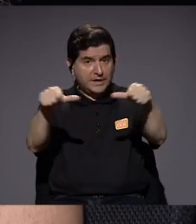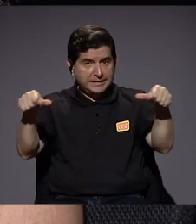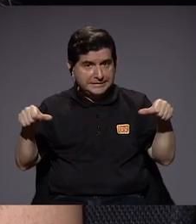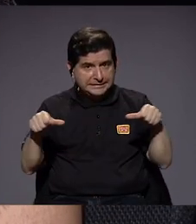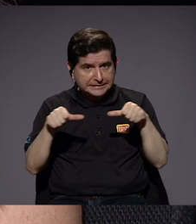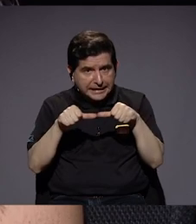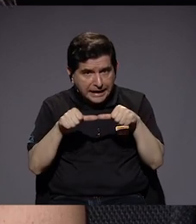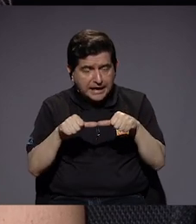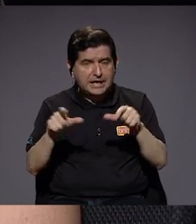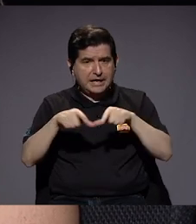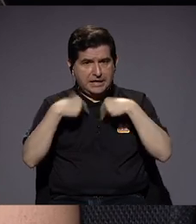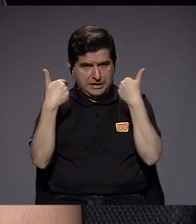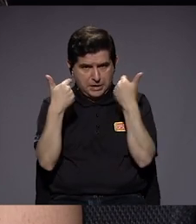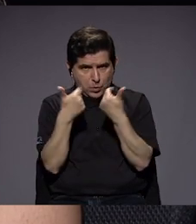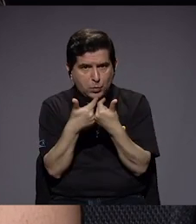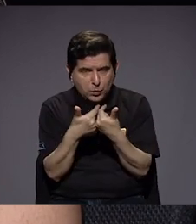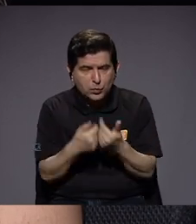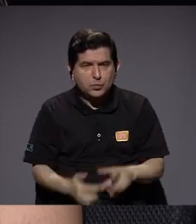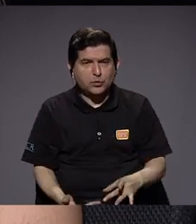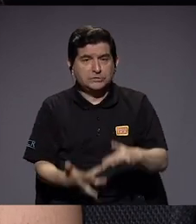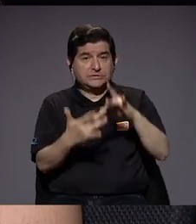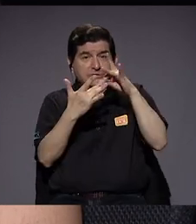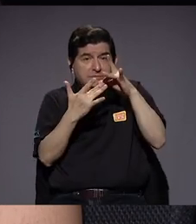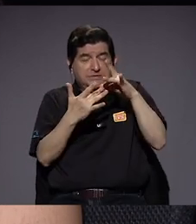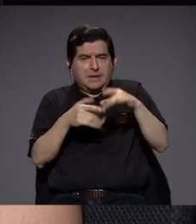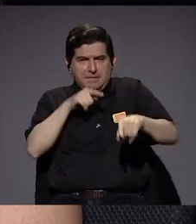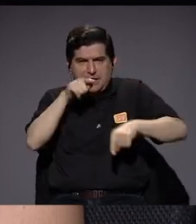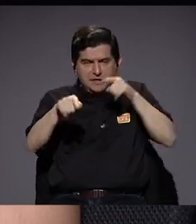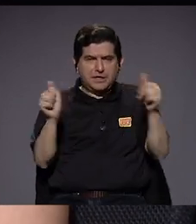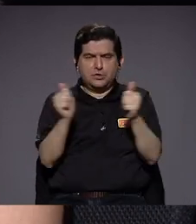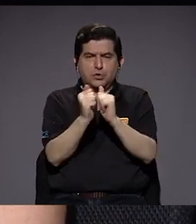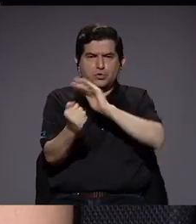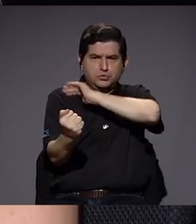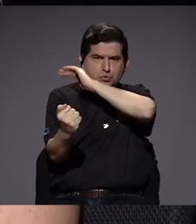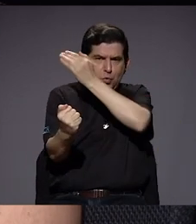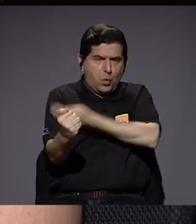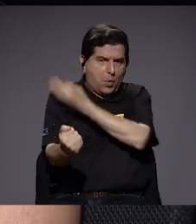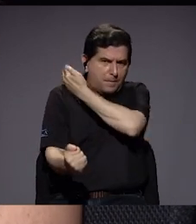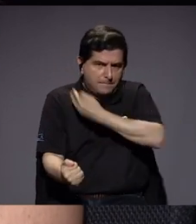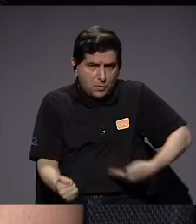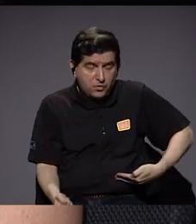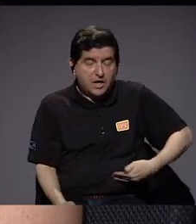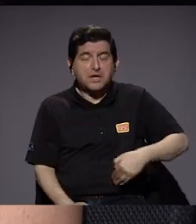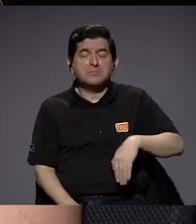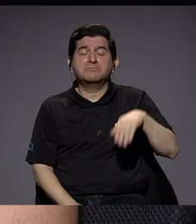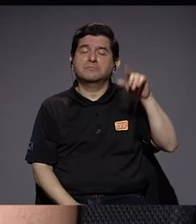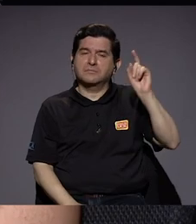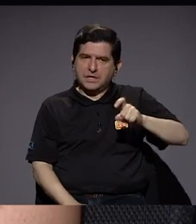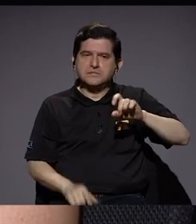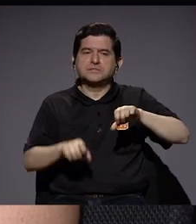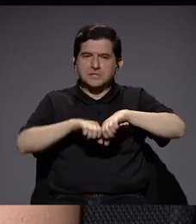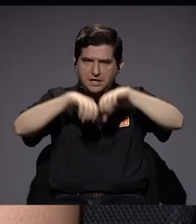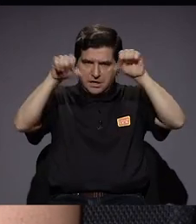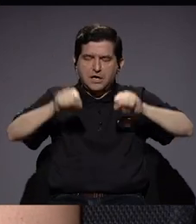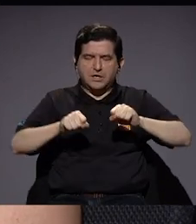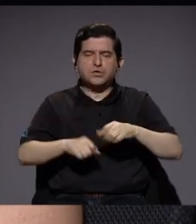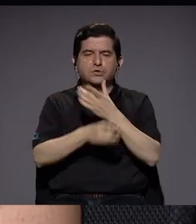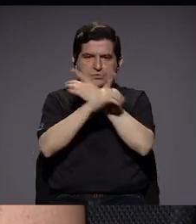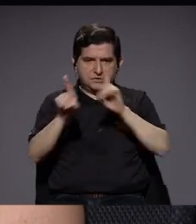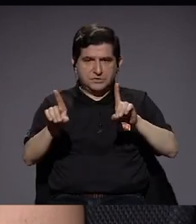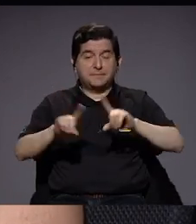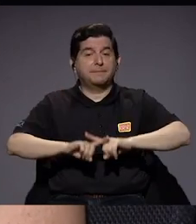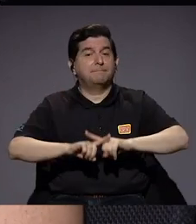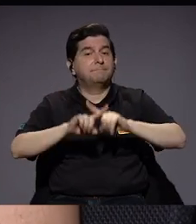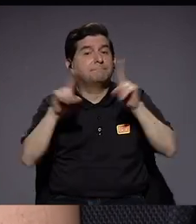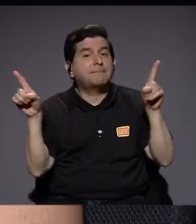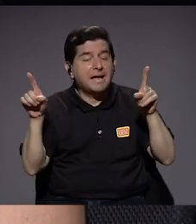o sectores que están siendo especialmente críticos con el Ejecutivo, lo cual es absolutamente necesario en un sistema democrático con el actual,